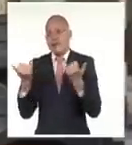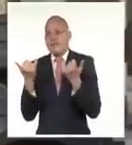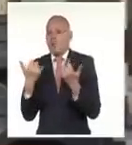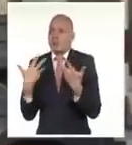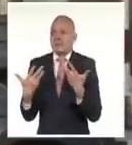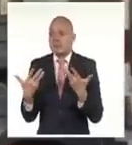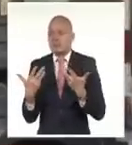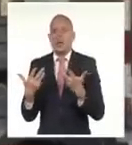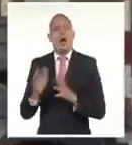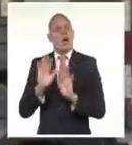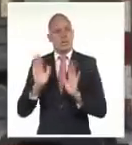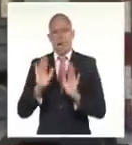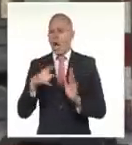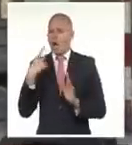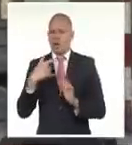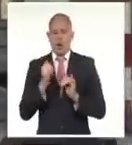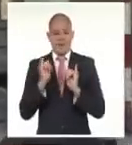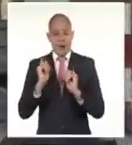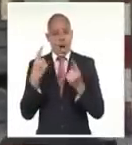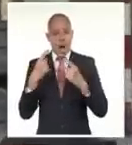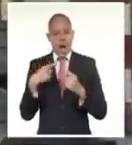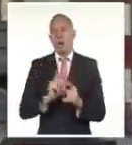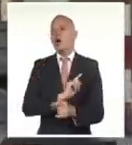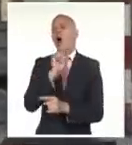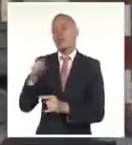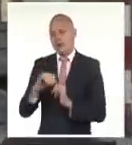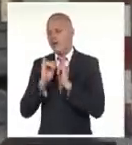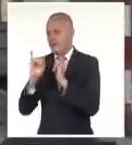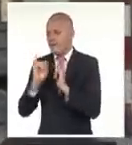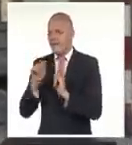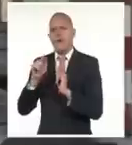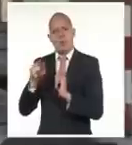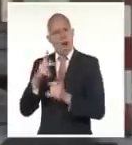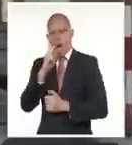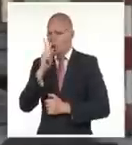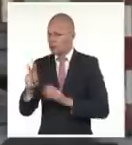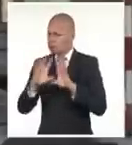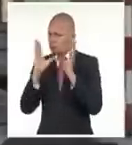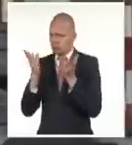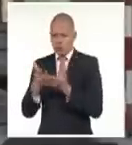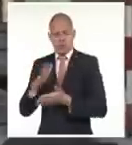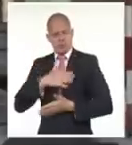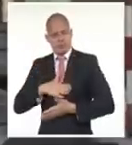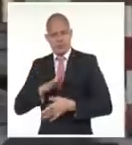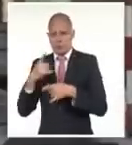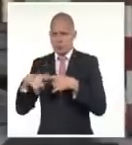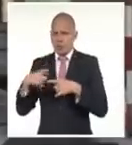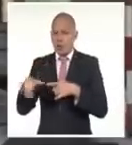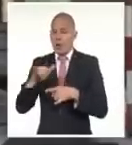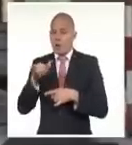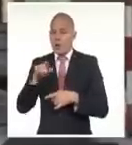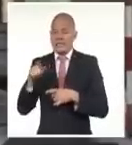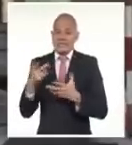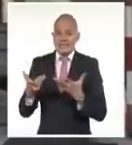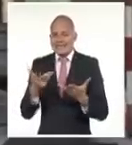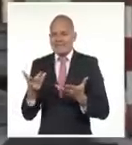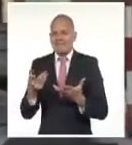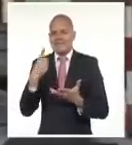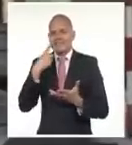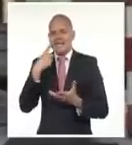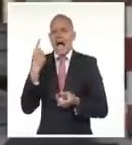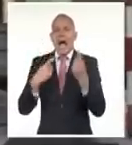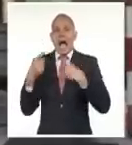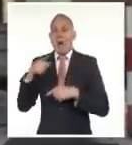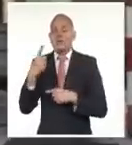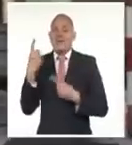información oportuna allí y ellos están muy agradecidos del tratamiento que se les está dando pero sí siempre queda el aquello de que no han podido todavía encontrar